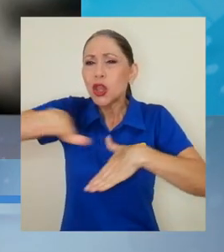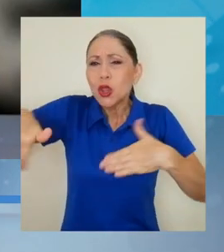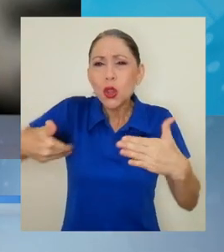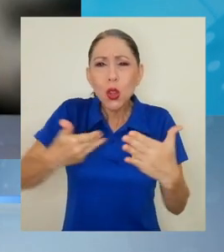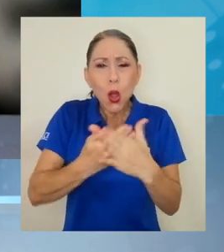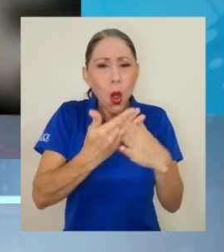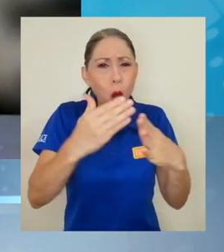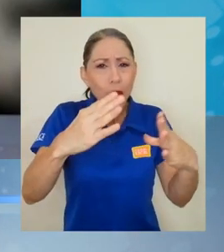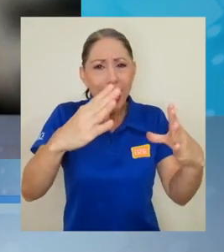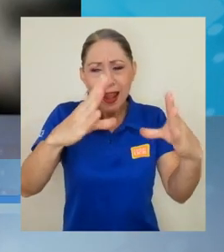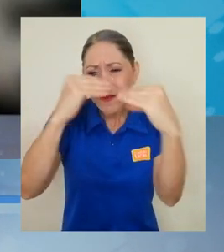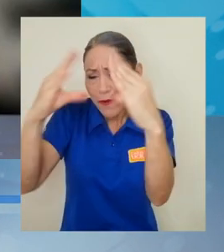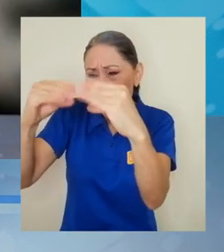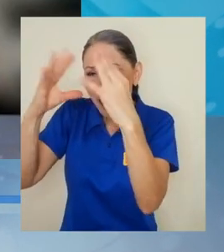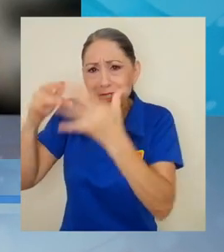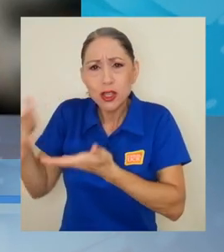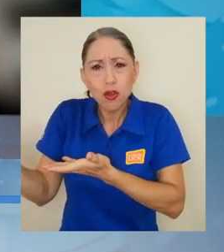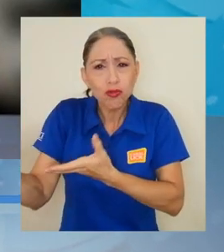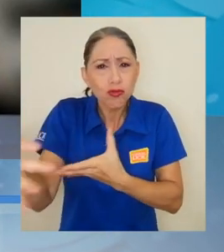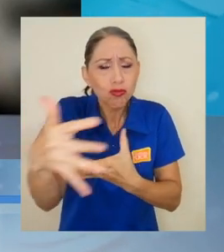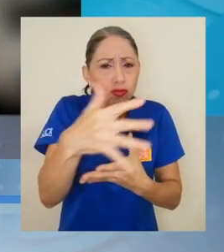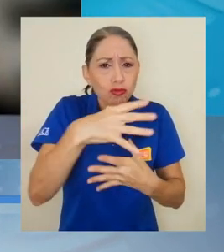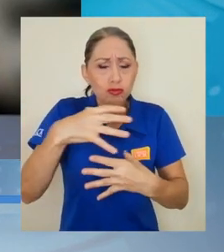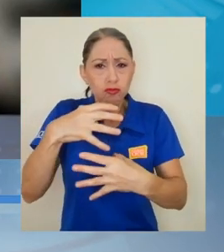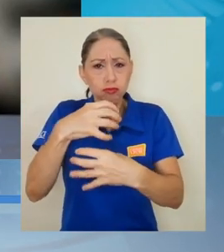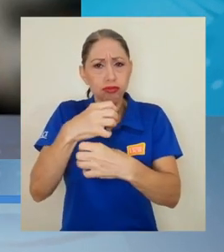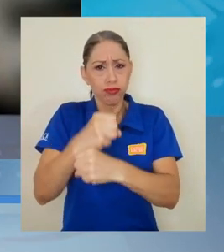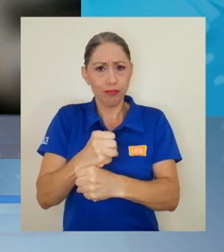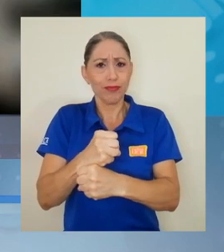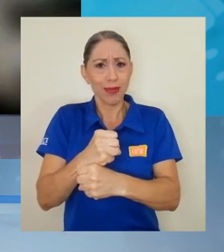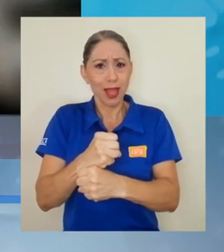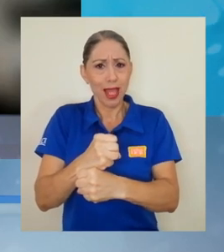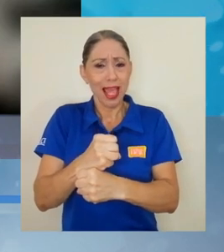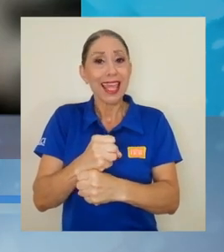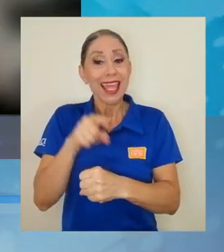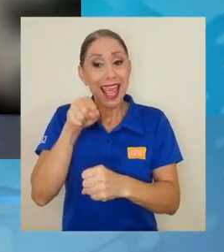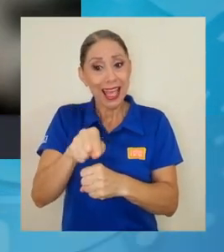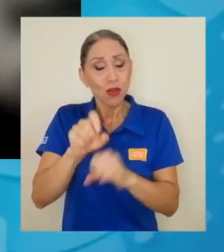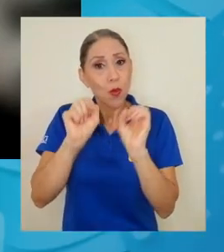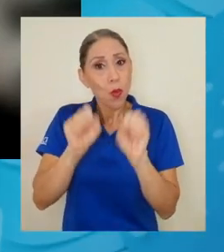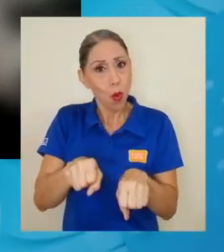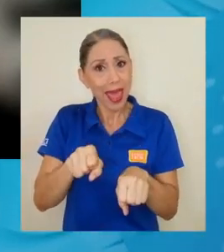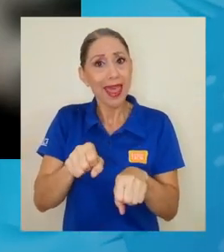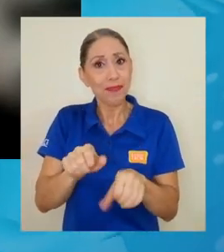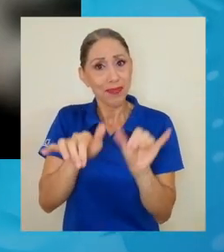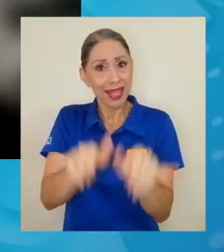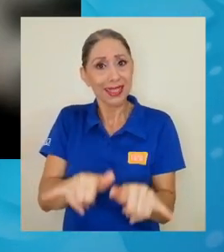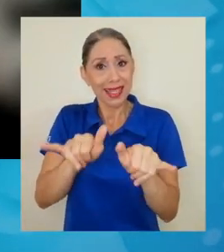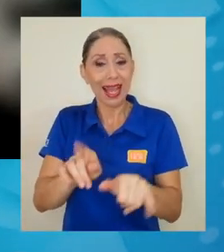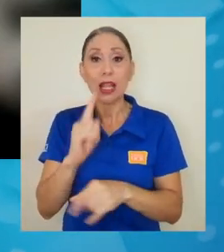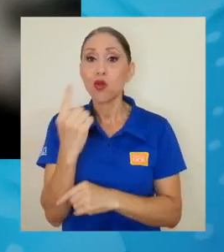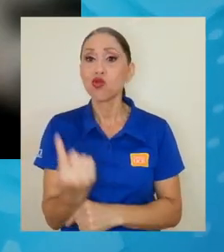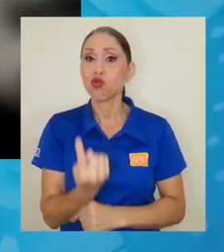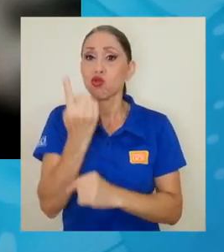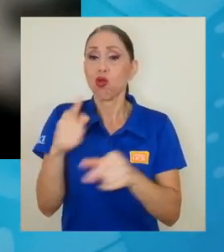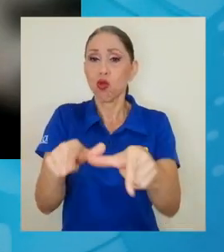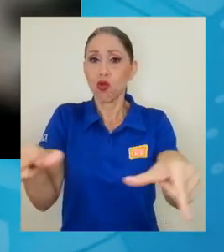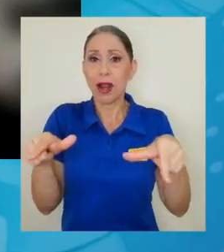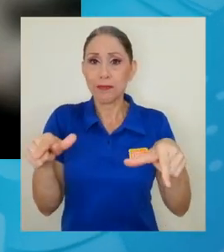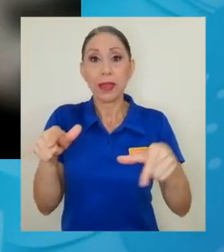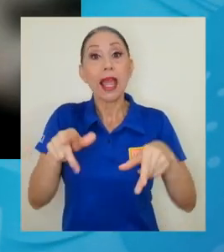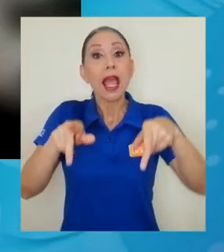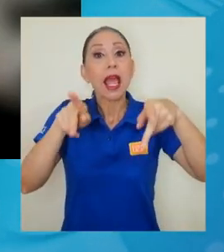que existe disponible en un solo espacio para que las personas estudiantes y docentes que necesiten